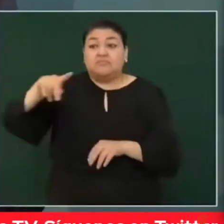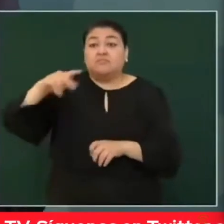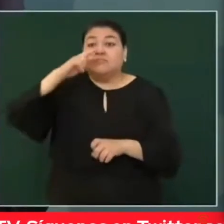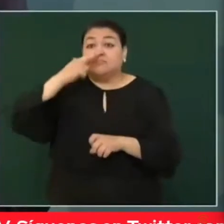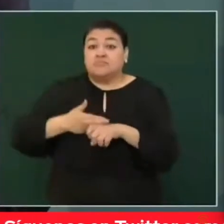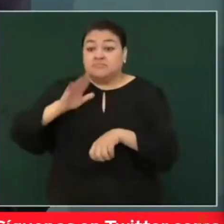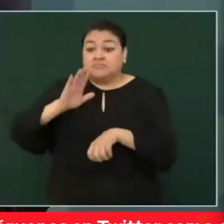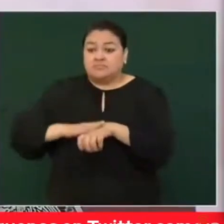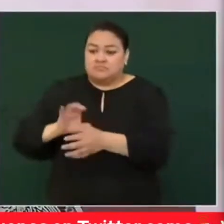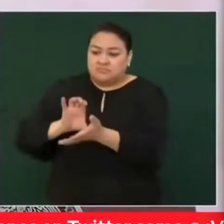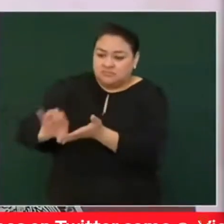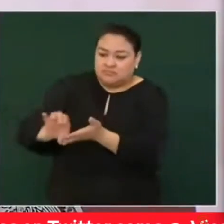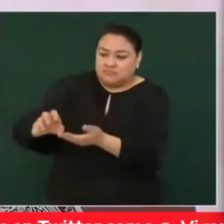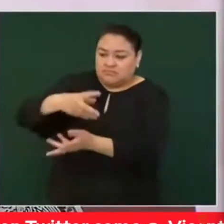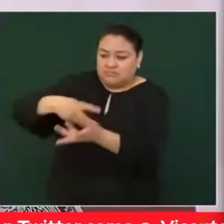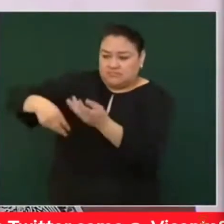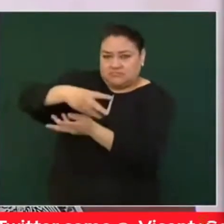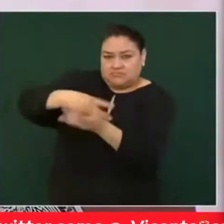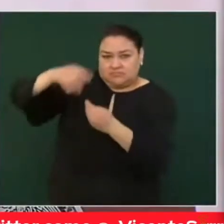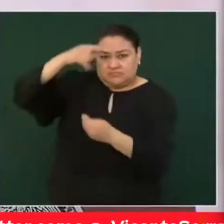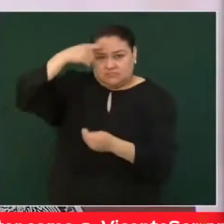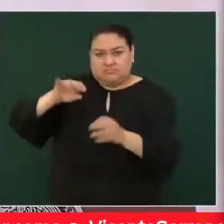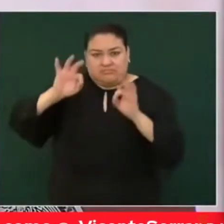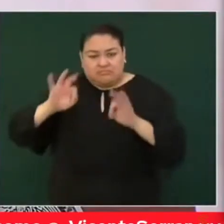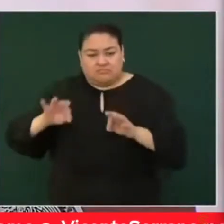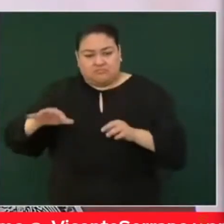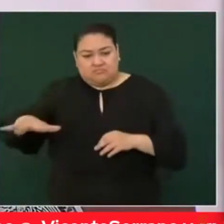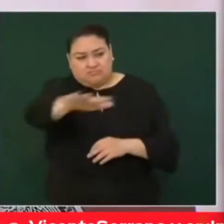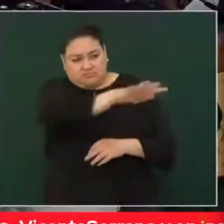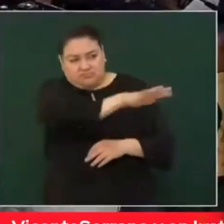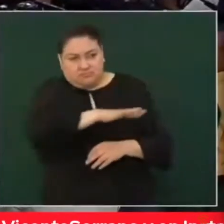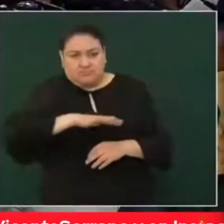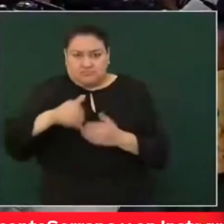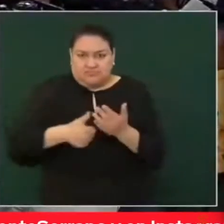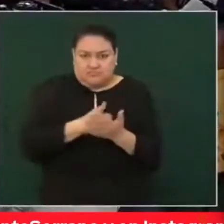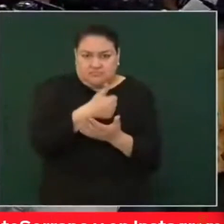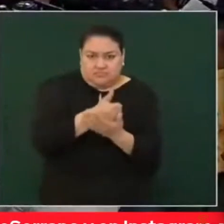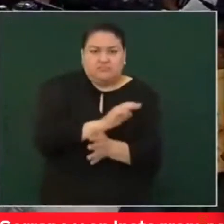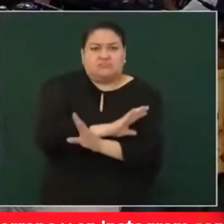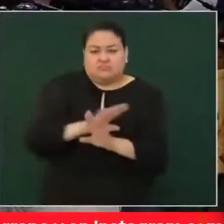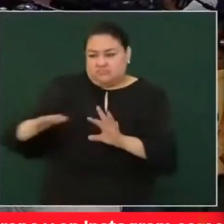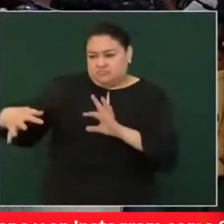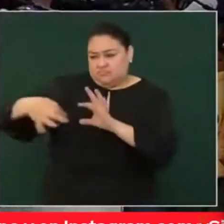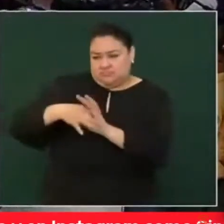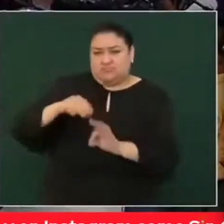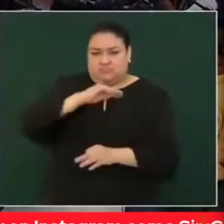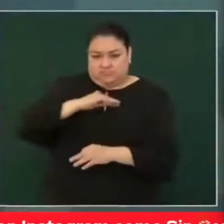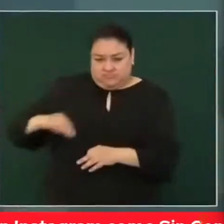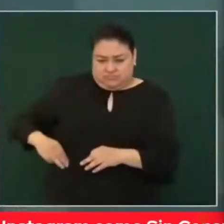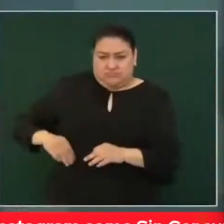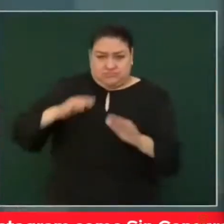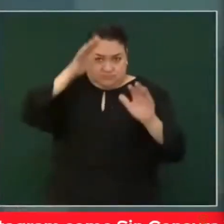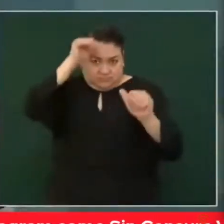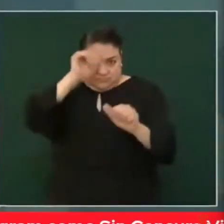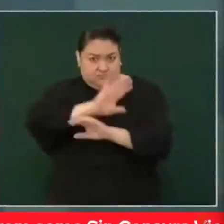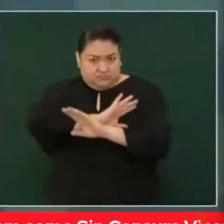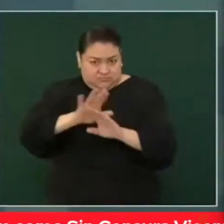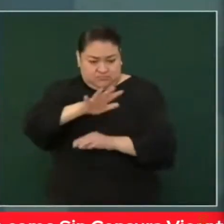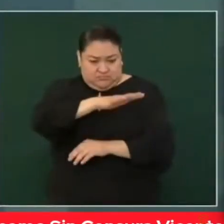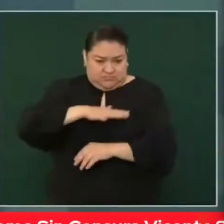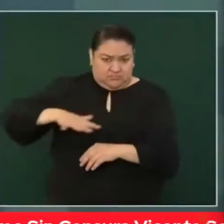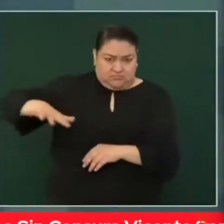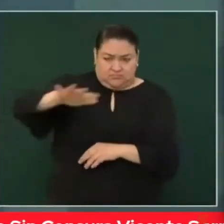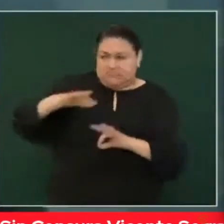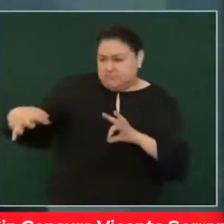de inversión para poder atender parte de la zona metropolitana. Se ha hecho un conjunto con los presidentes y alcaldes de toda la zona